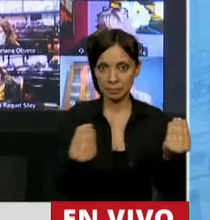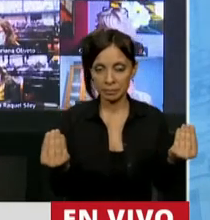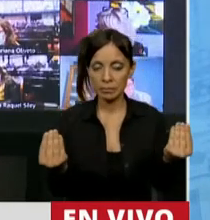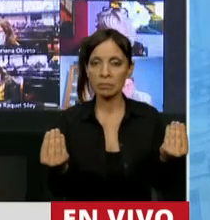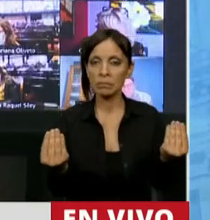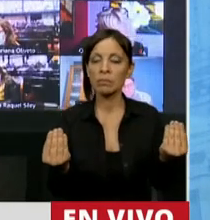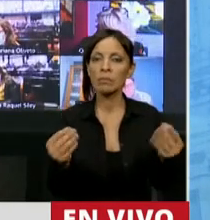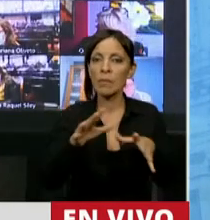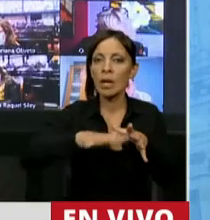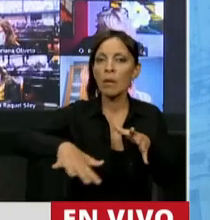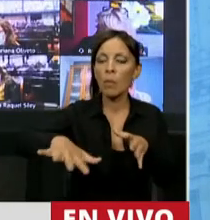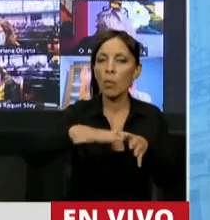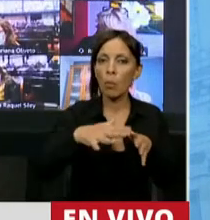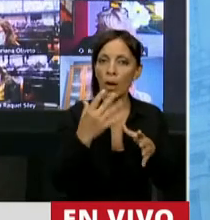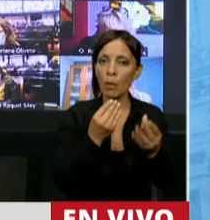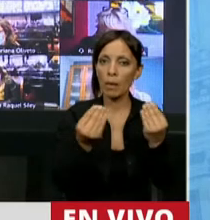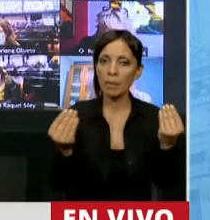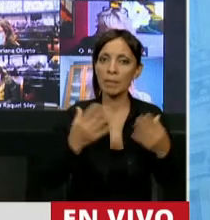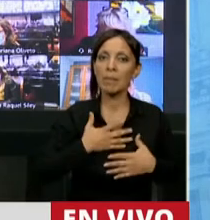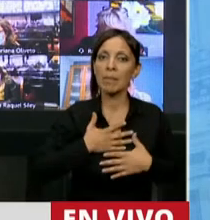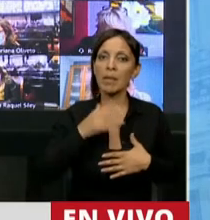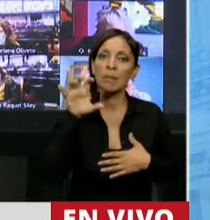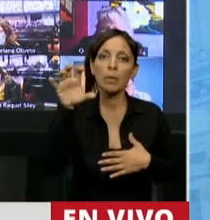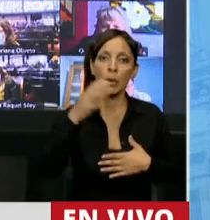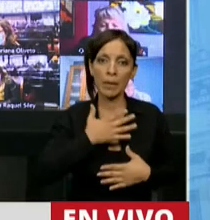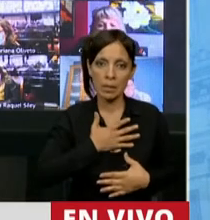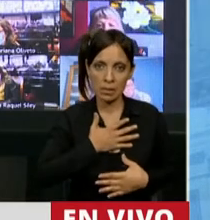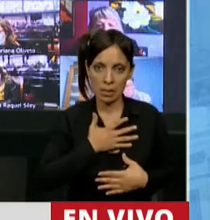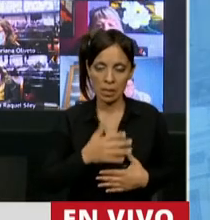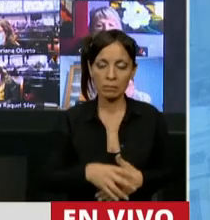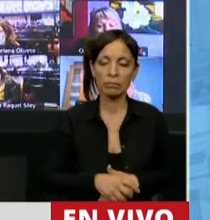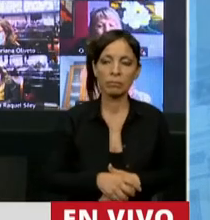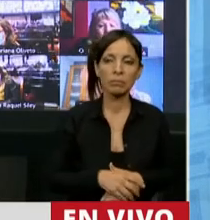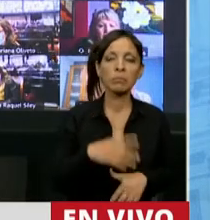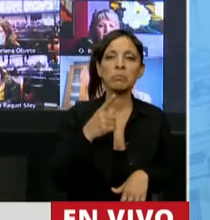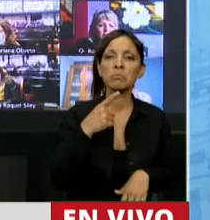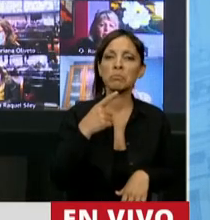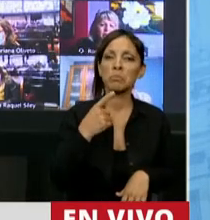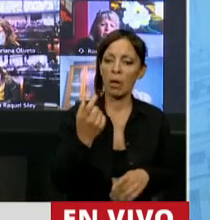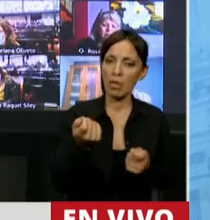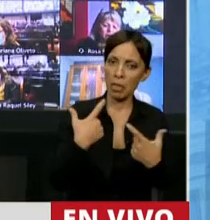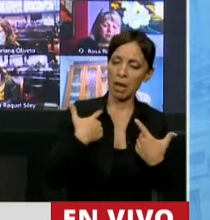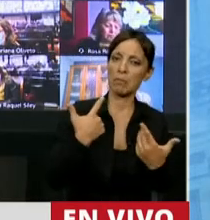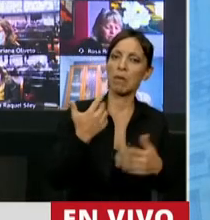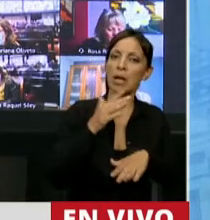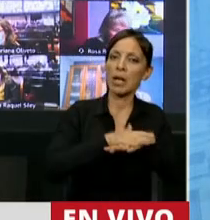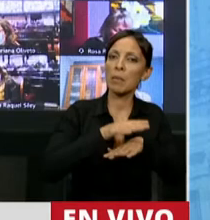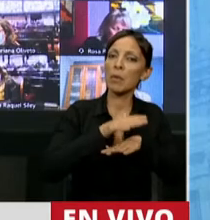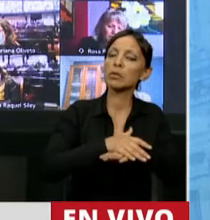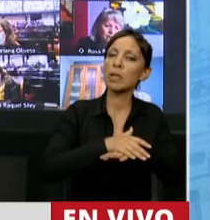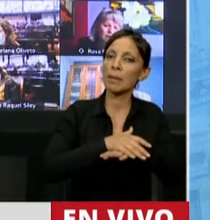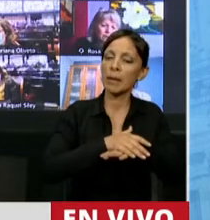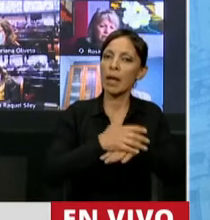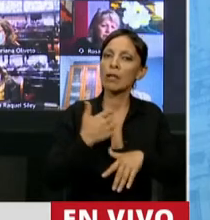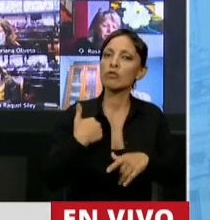del pueblo de mi provincia me puso sobre las espaldas, traté